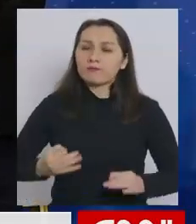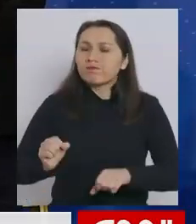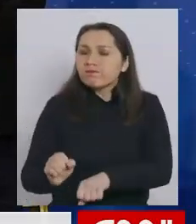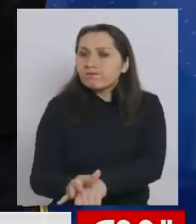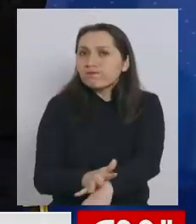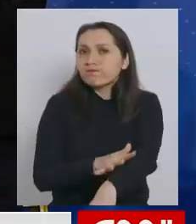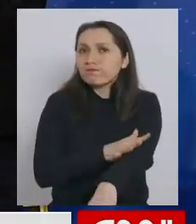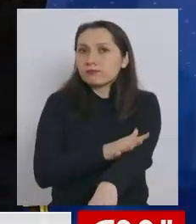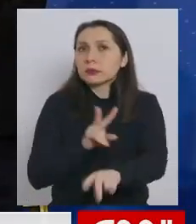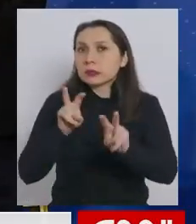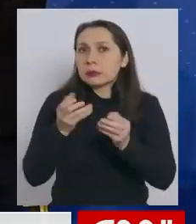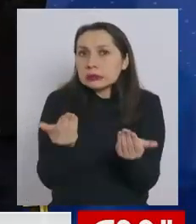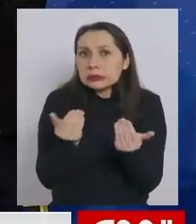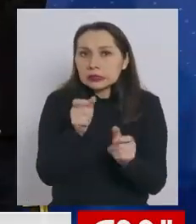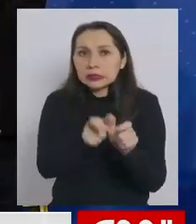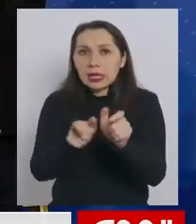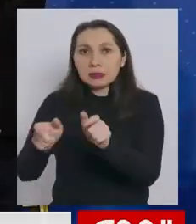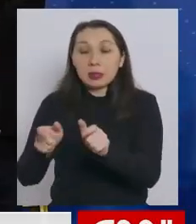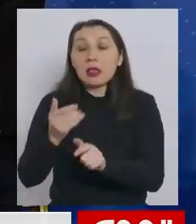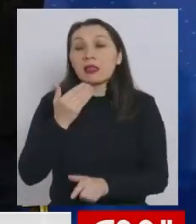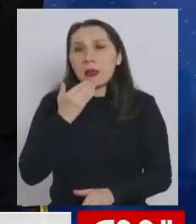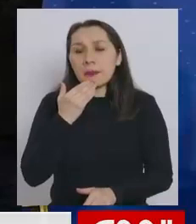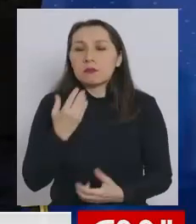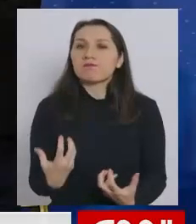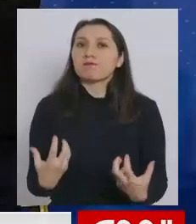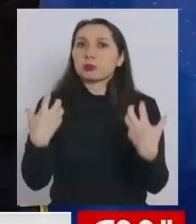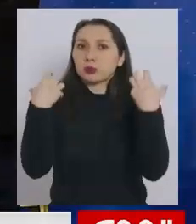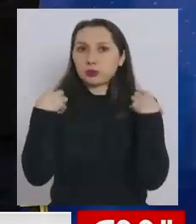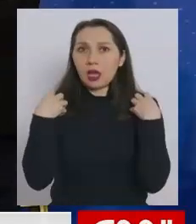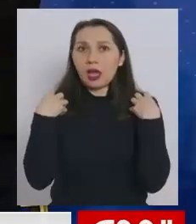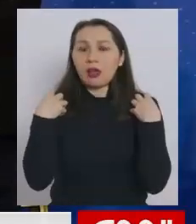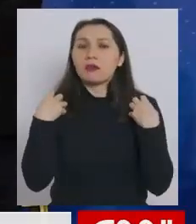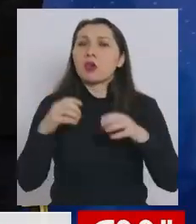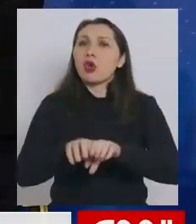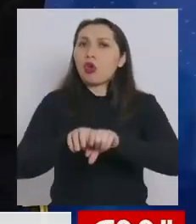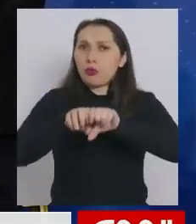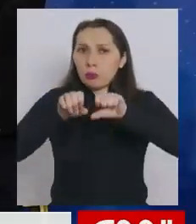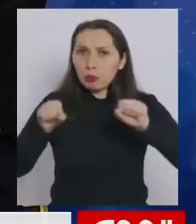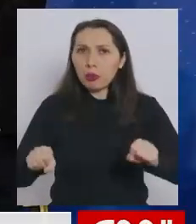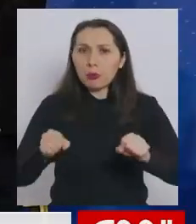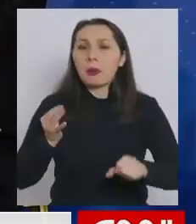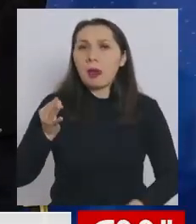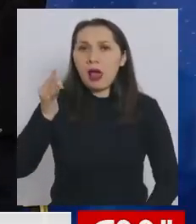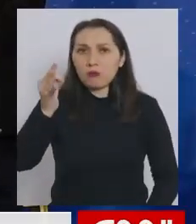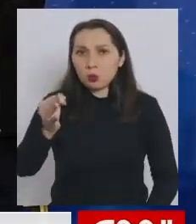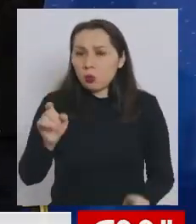frente a la necesidad de la gente, pero también responsable frente a los compromisos del futuro. Gracias.